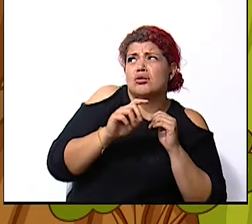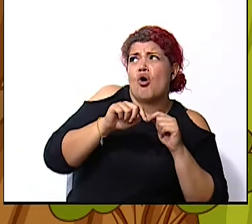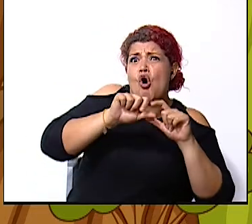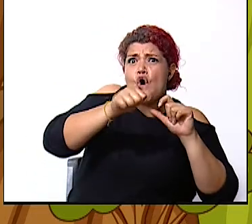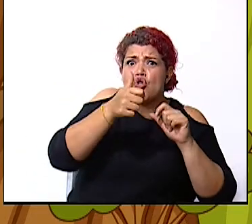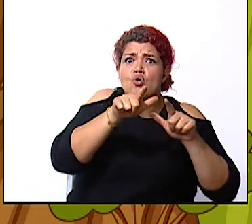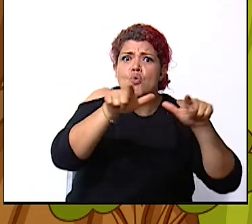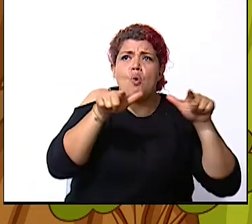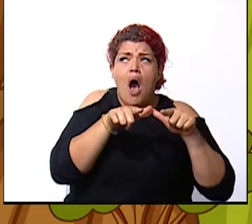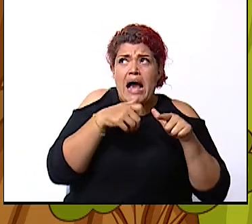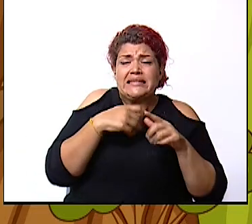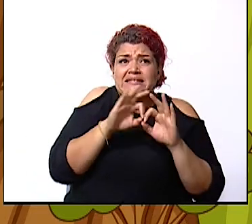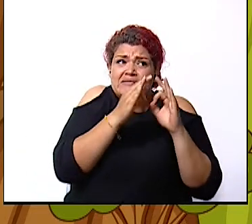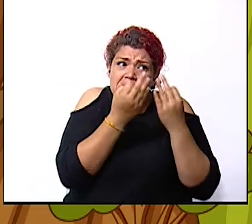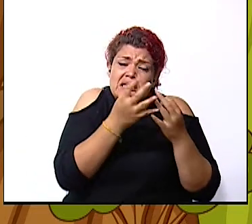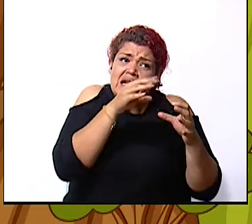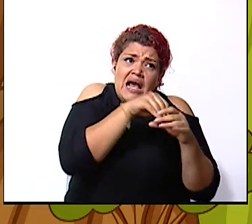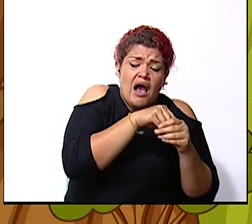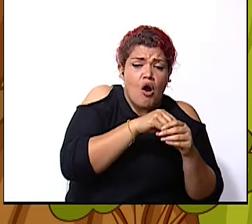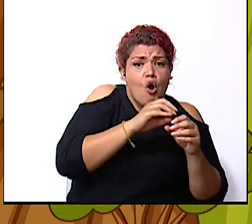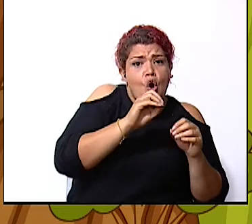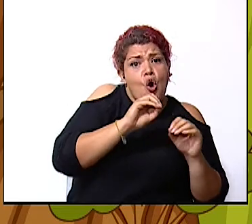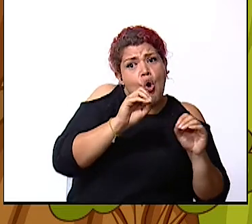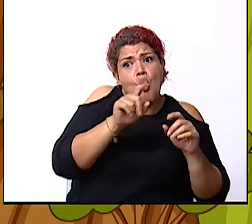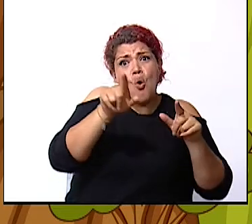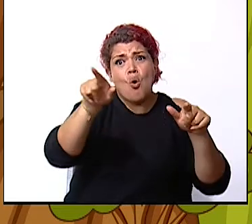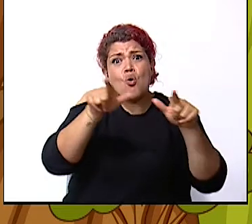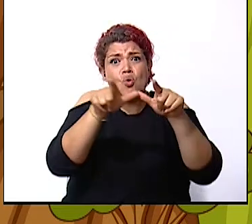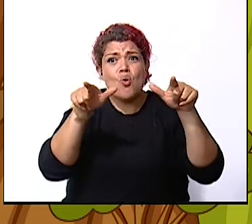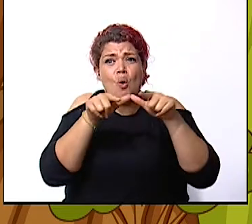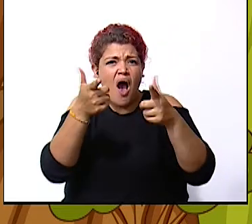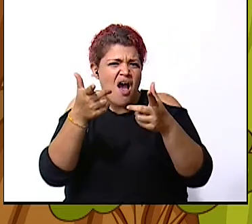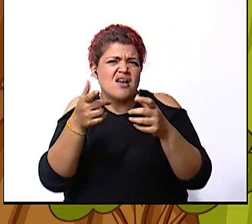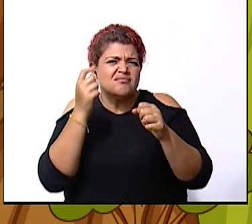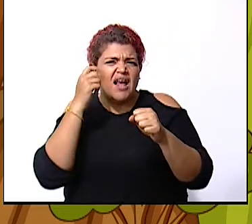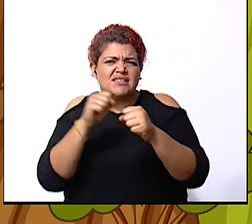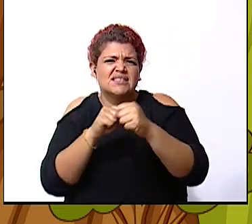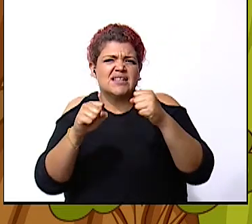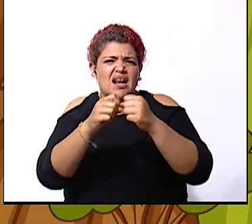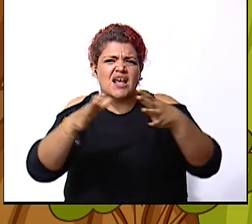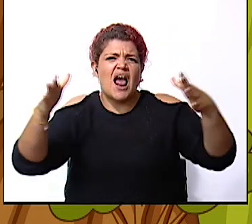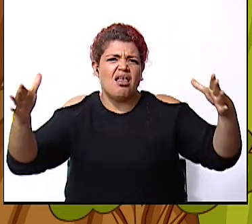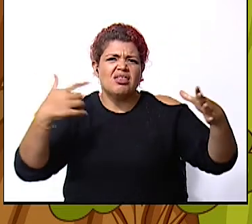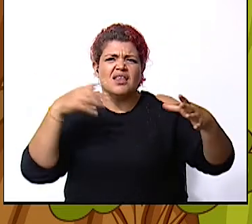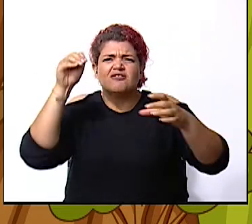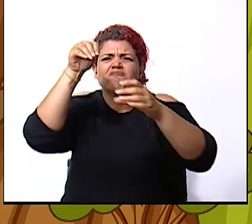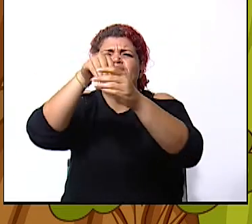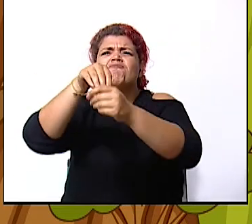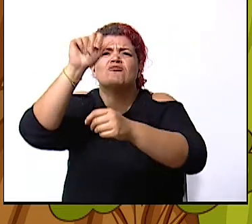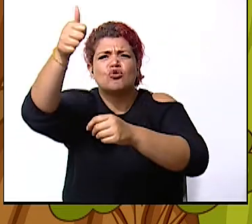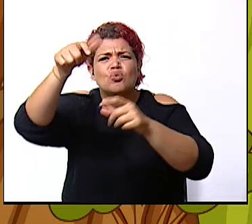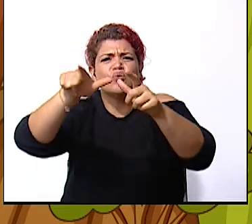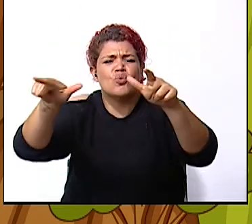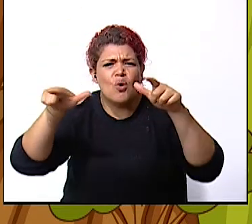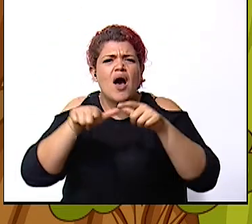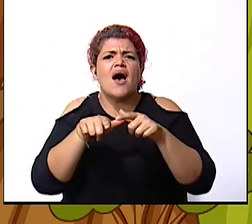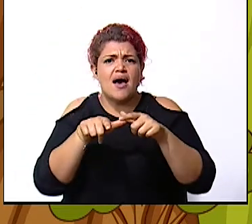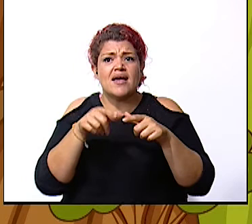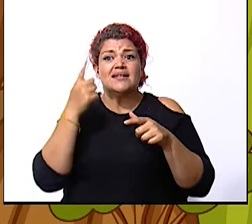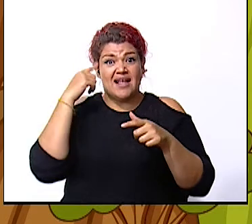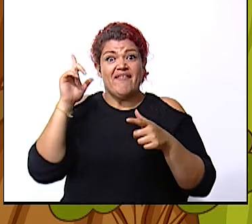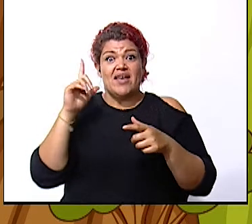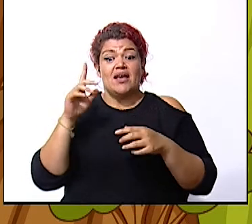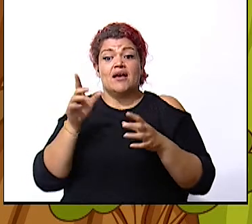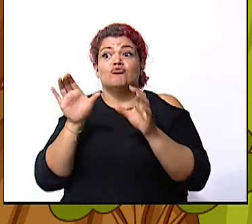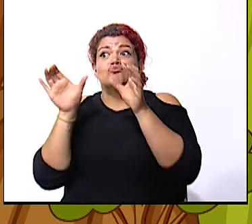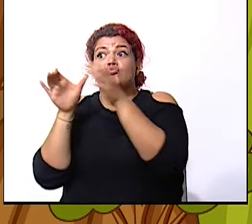algún familiar o en el caso de un salón comunal o algún lugar donde la comisión